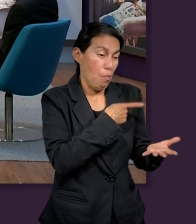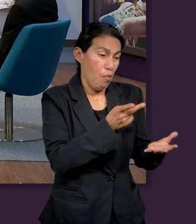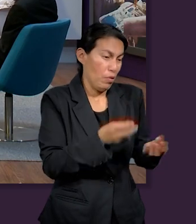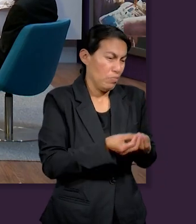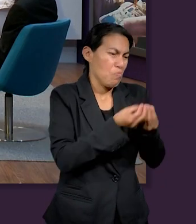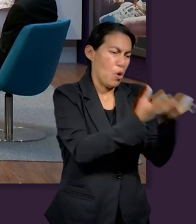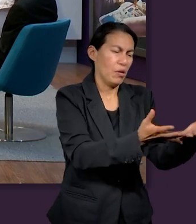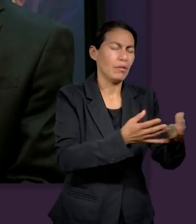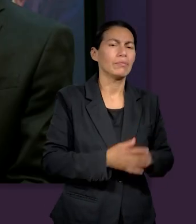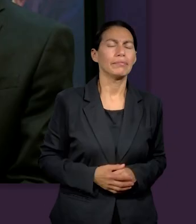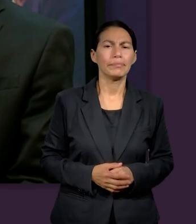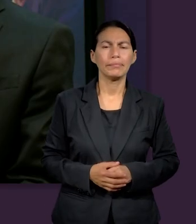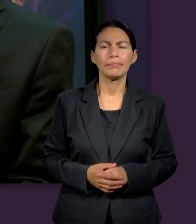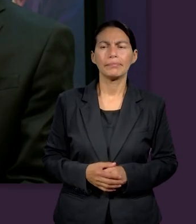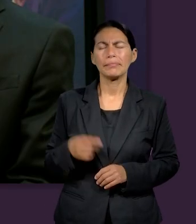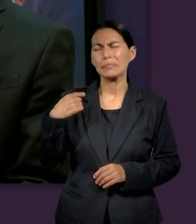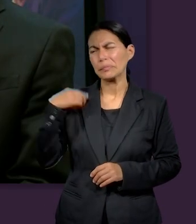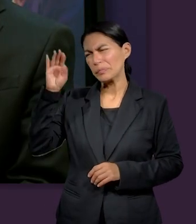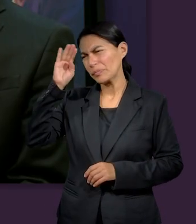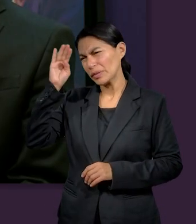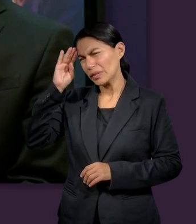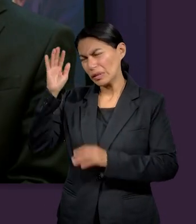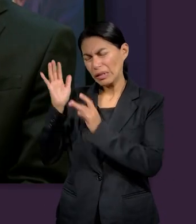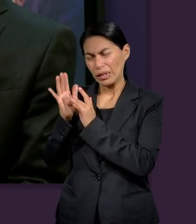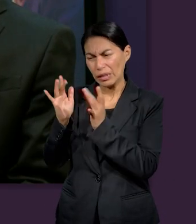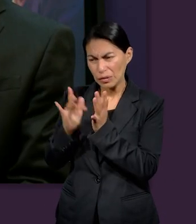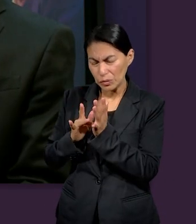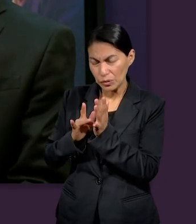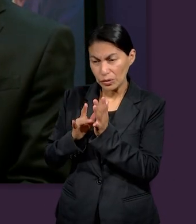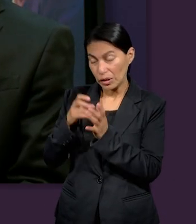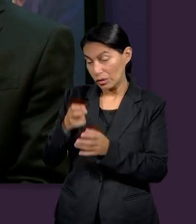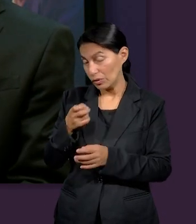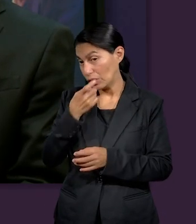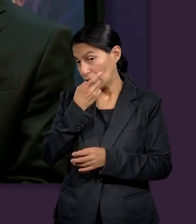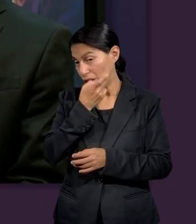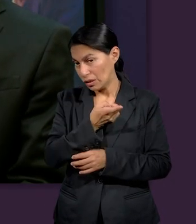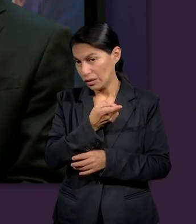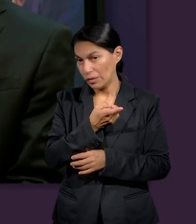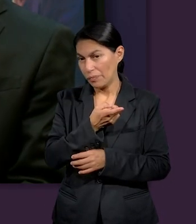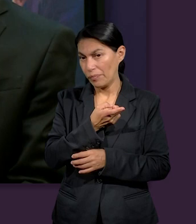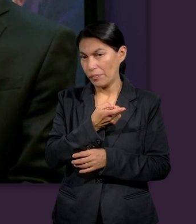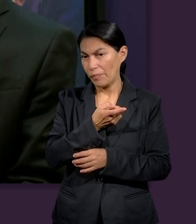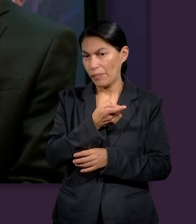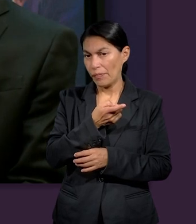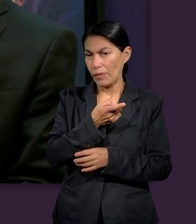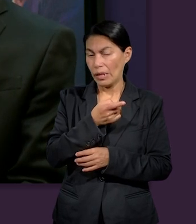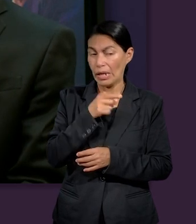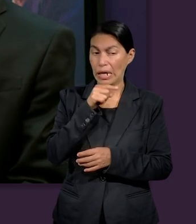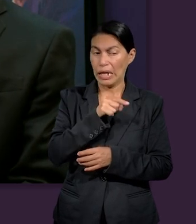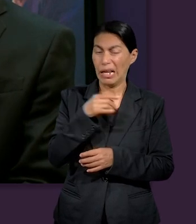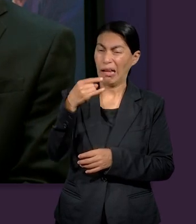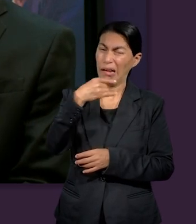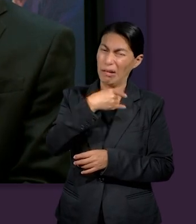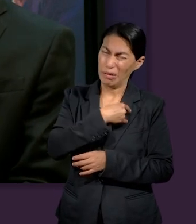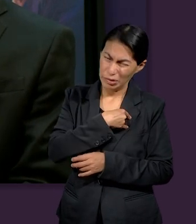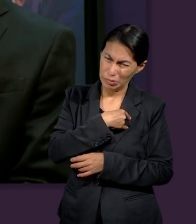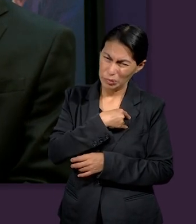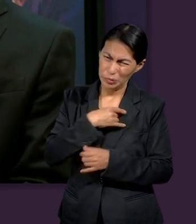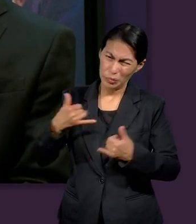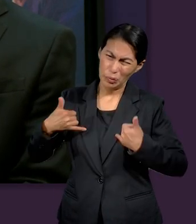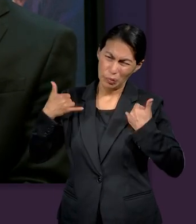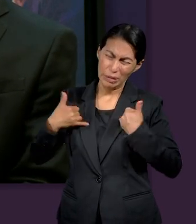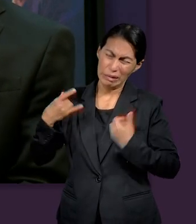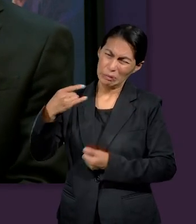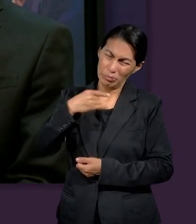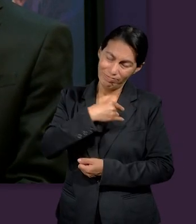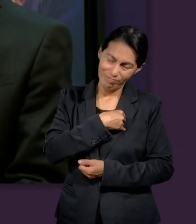Creo que cuando Jesús da mención a esas palabras, Él tenía en mente el eliminar el egoísmo en el corazón